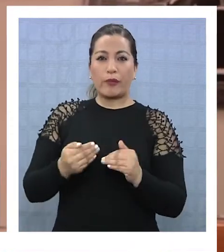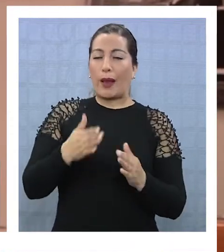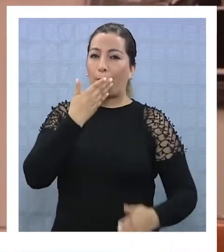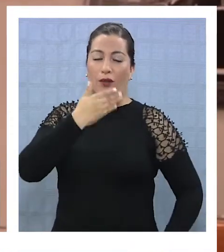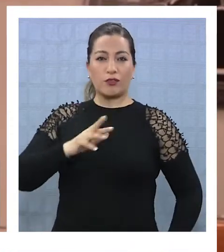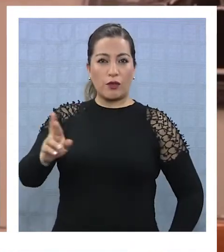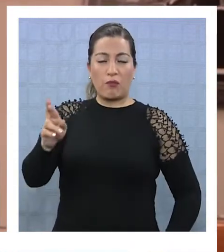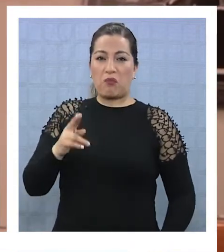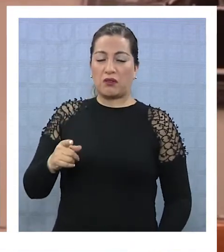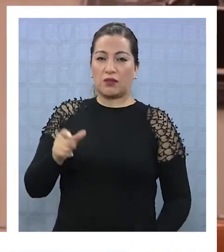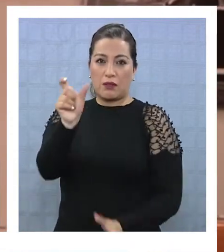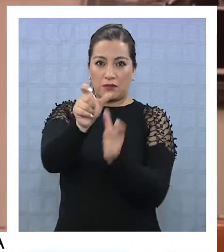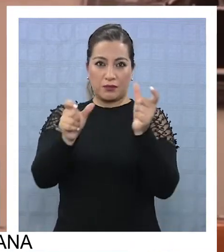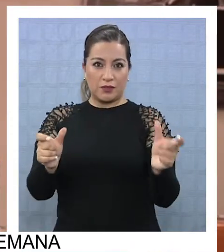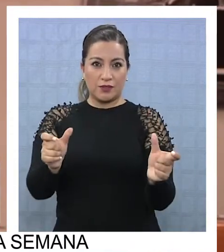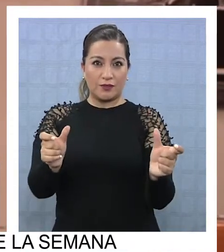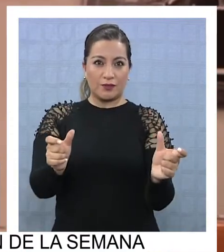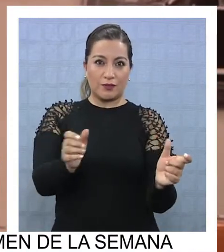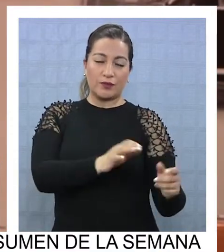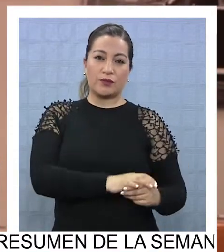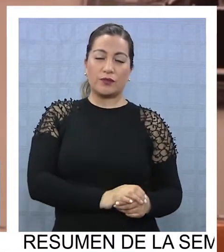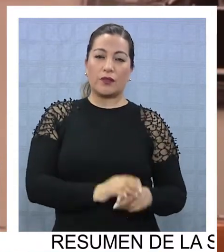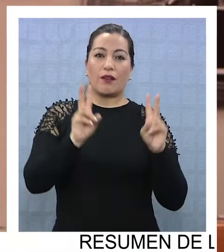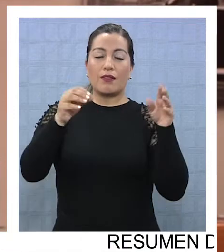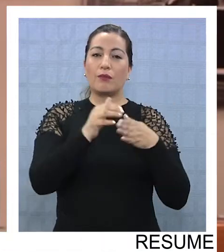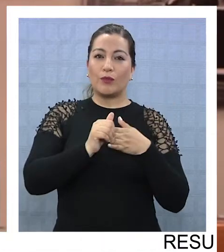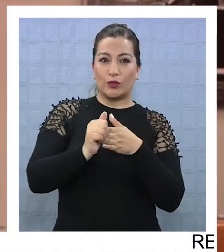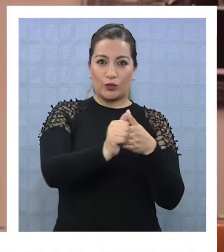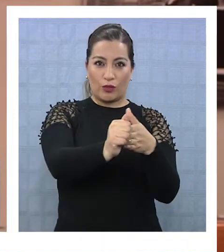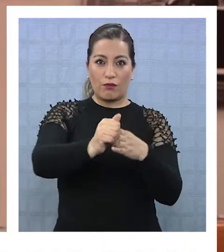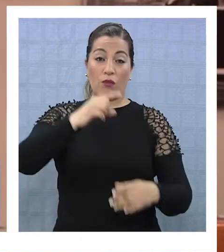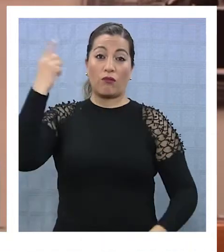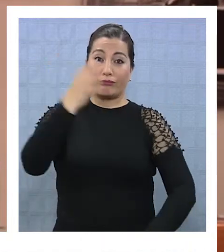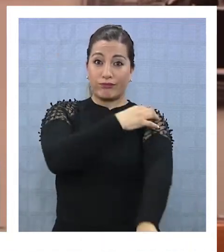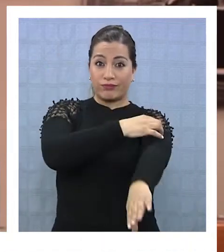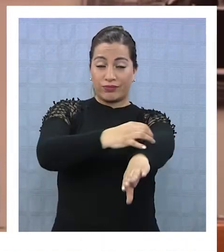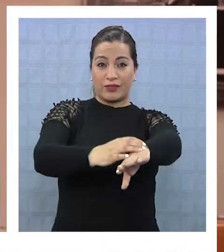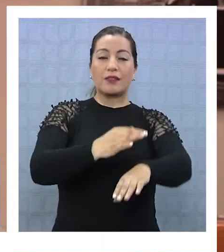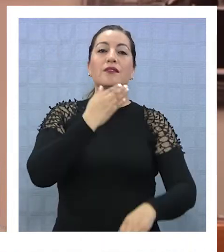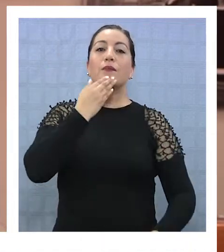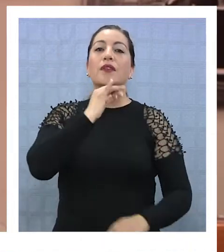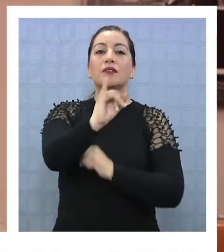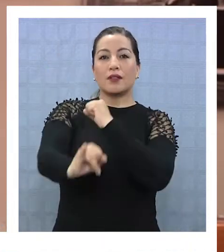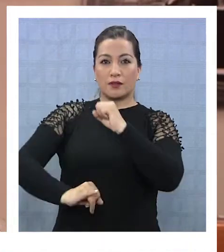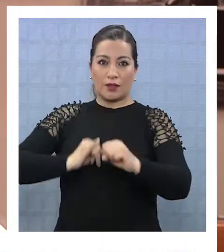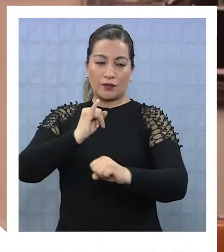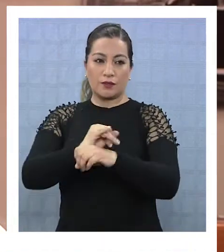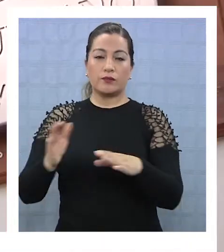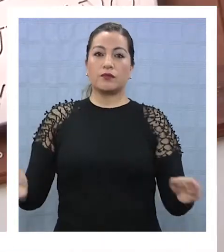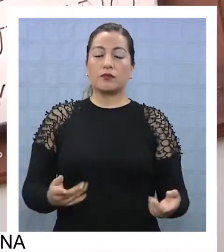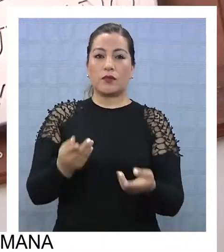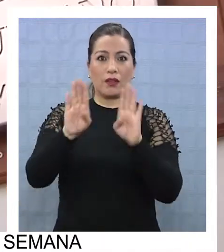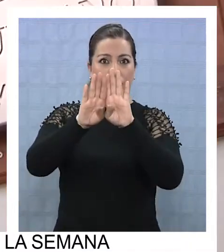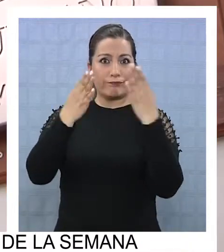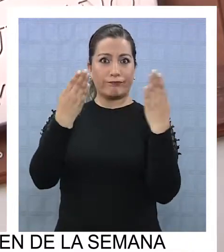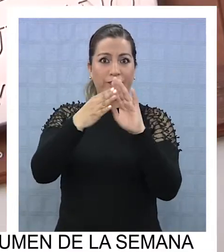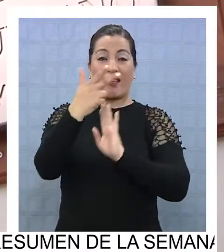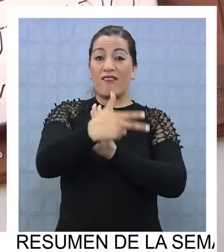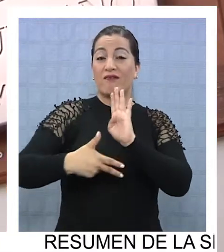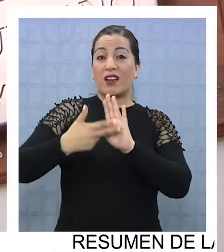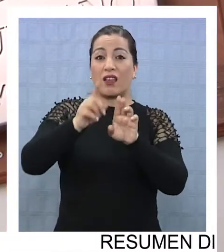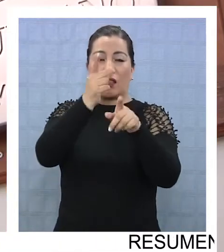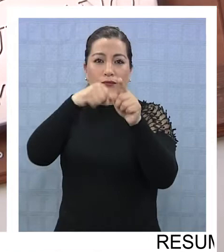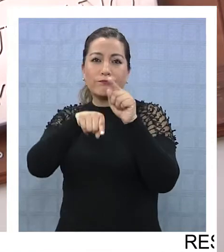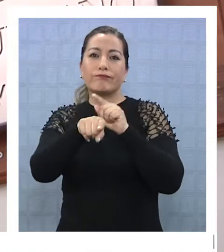esperando la mejor respuesta, tanto lo que es el turismo nacional como el turismo internacional. La entrada del